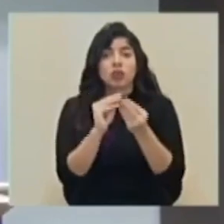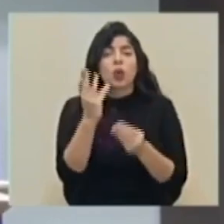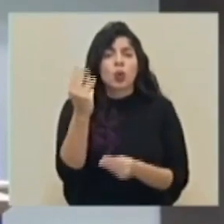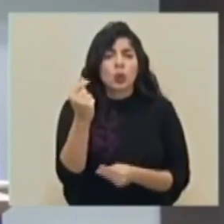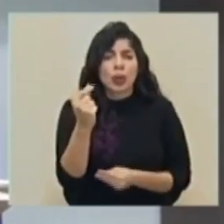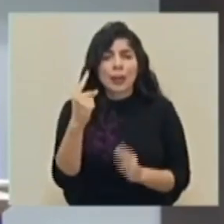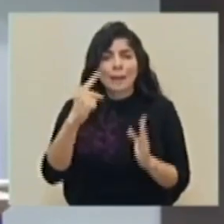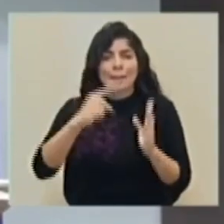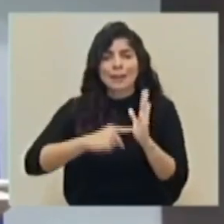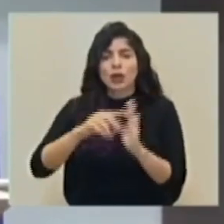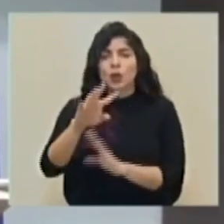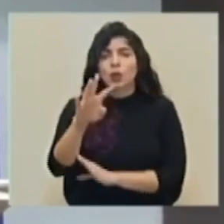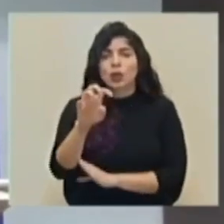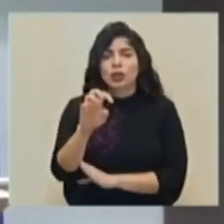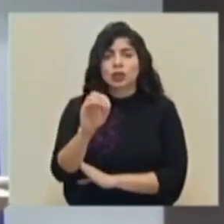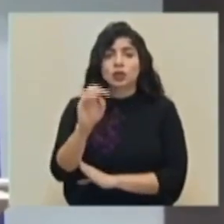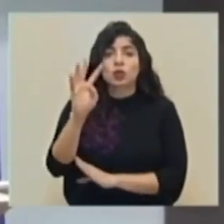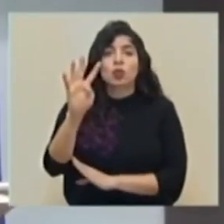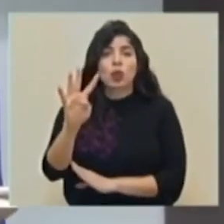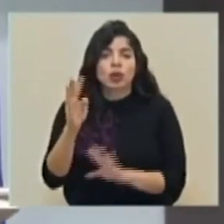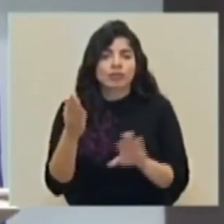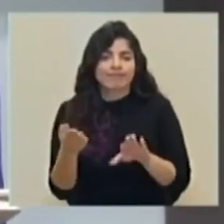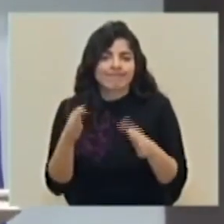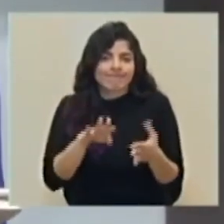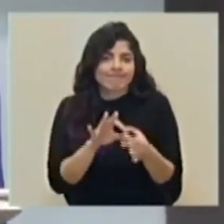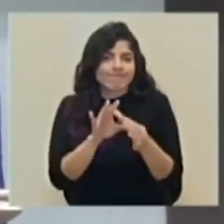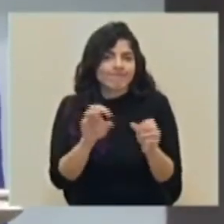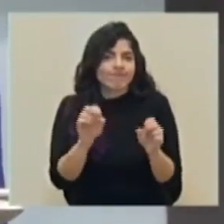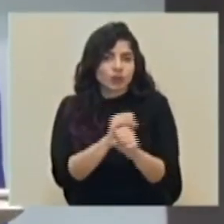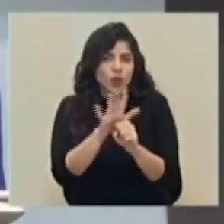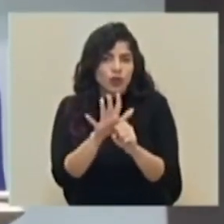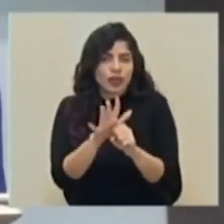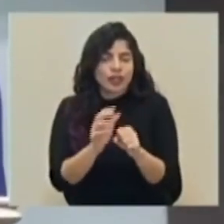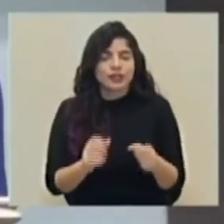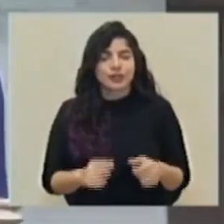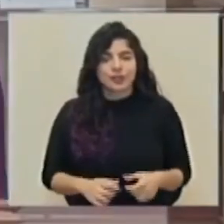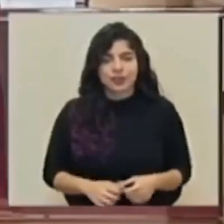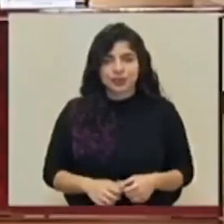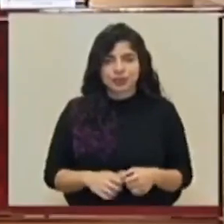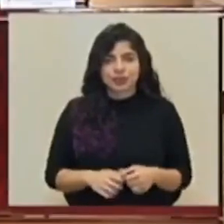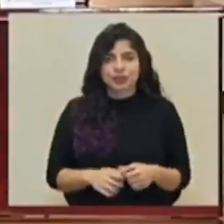de mil cuatrocientos cuatro decesos relacionados con COVID-19.